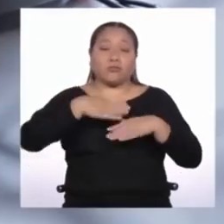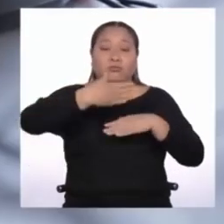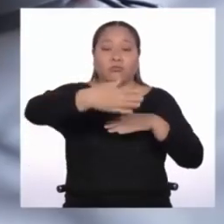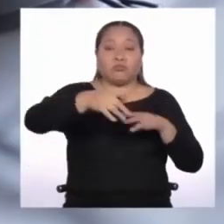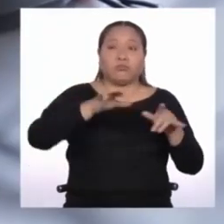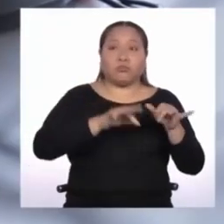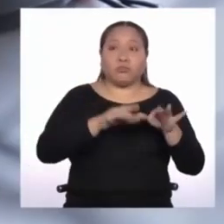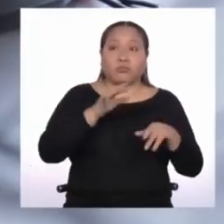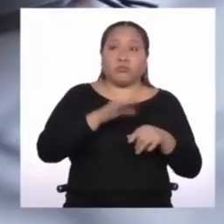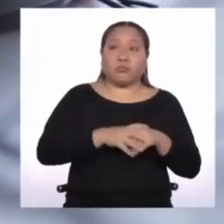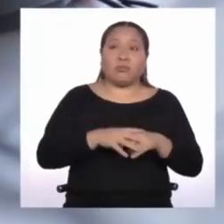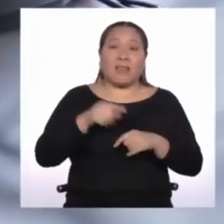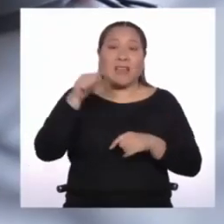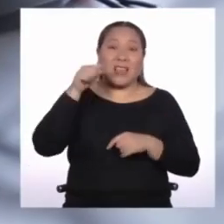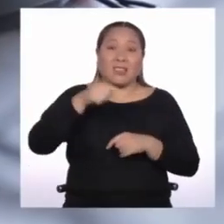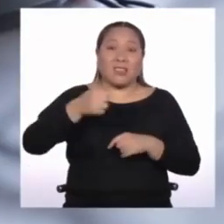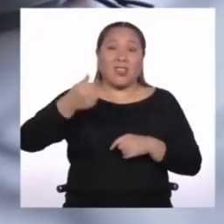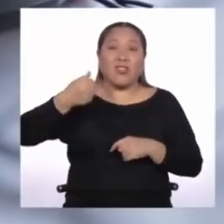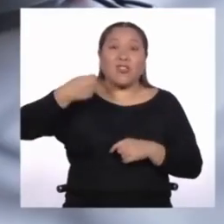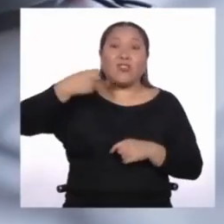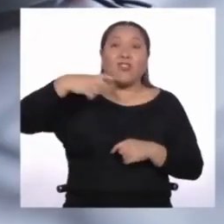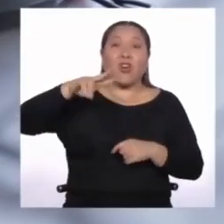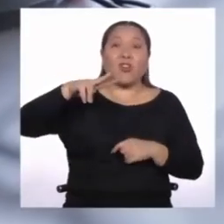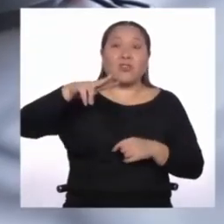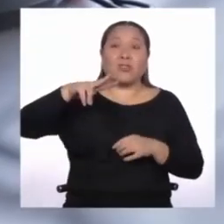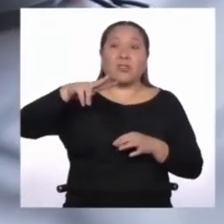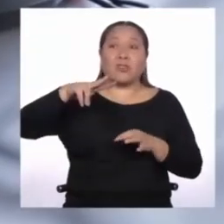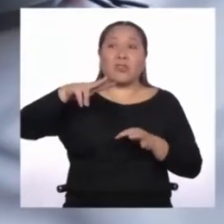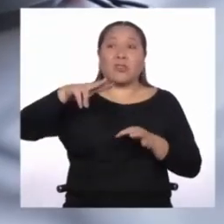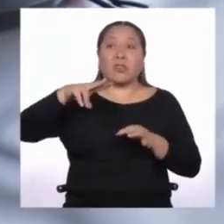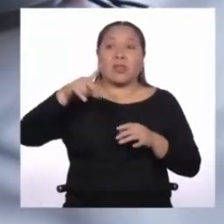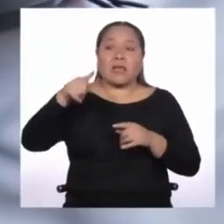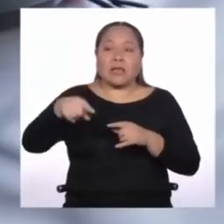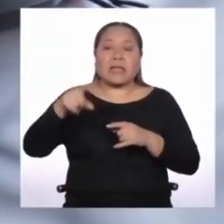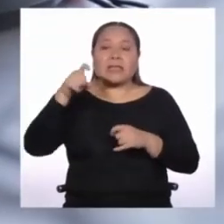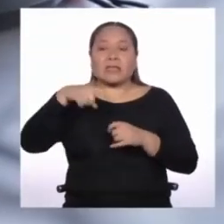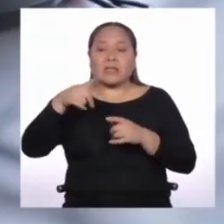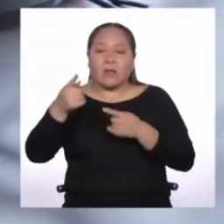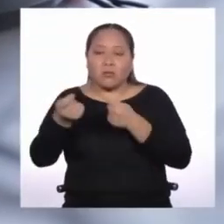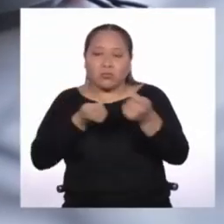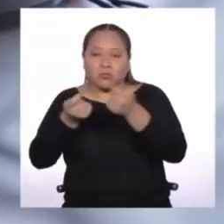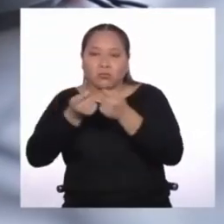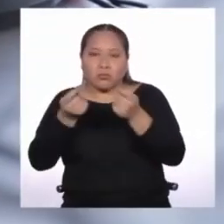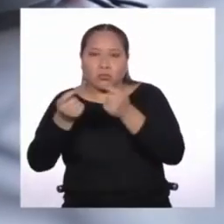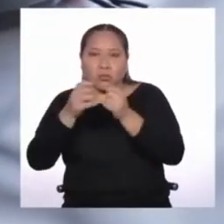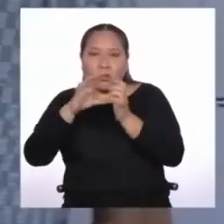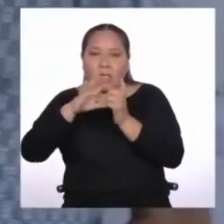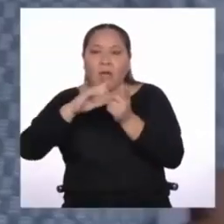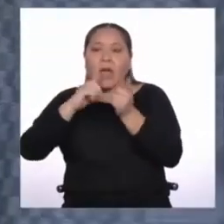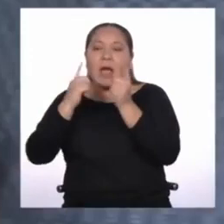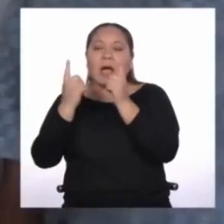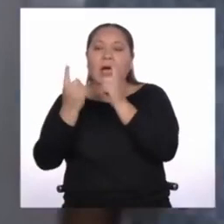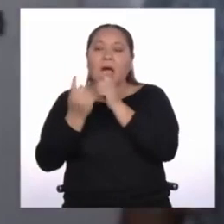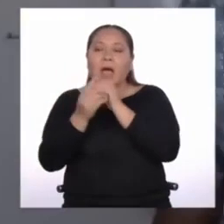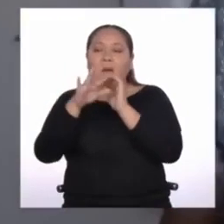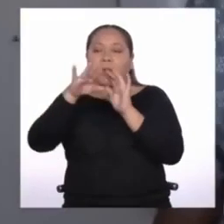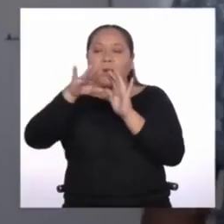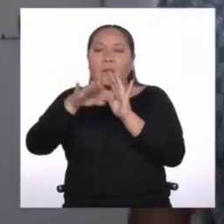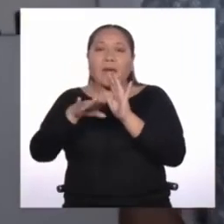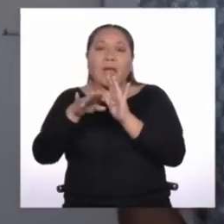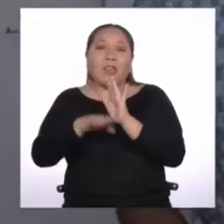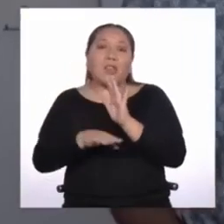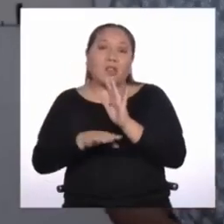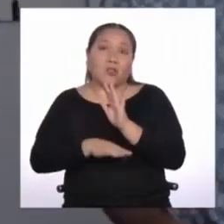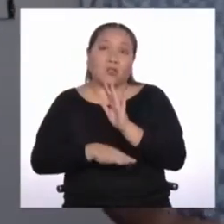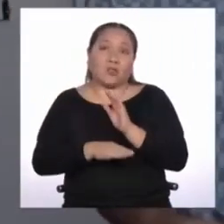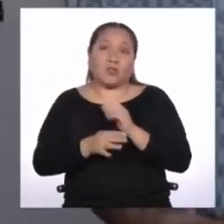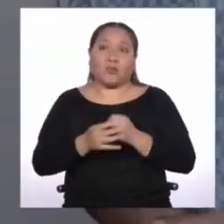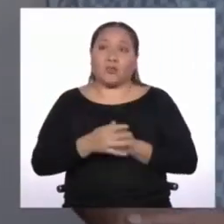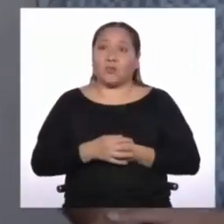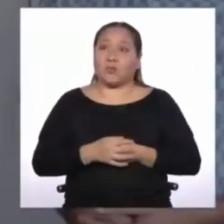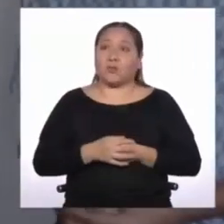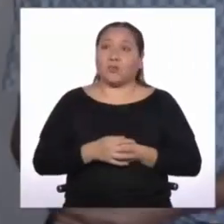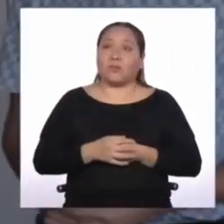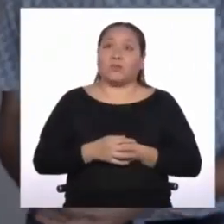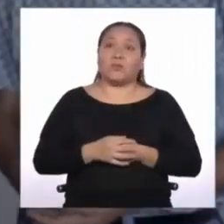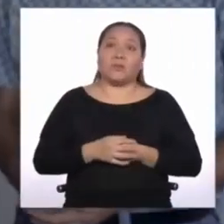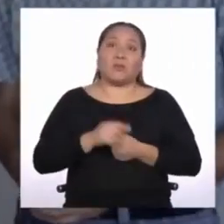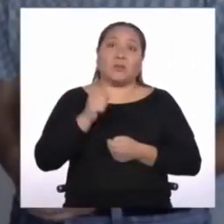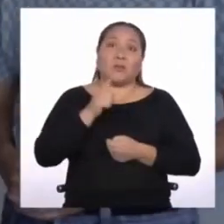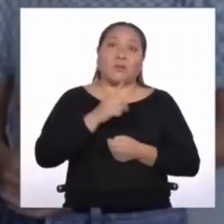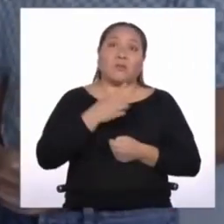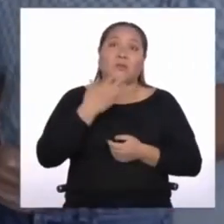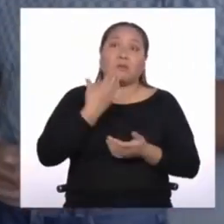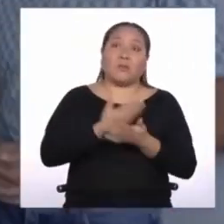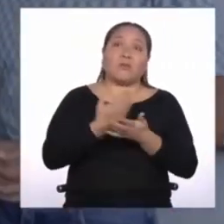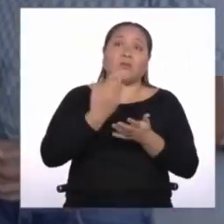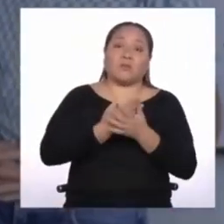Esto de acá bota 12 voltios y lo que necesitas poner es un regulador que los 12 voltios se los transforme en 5. Bueno, entonces solamente nos queda ir al